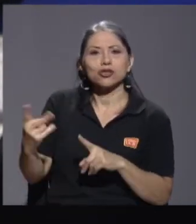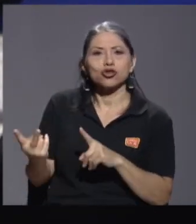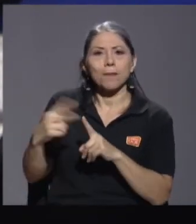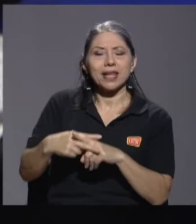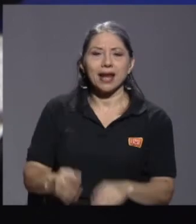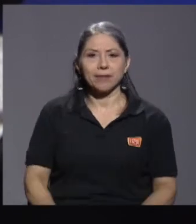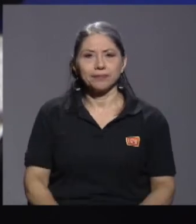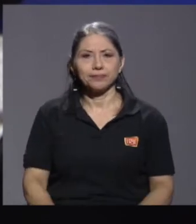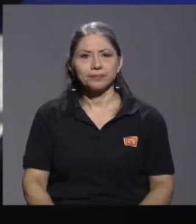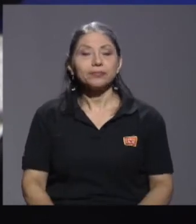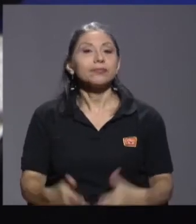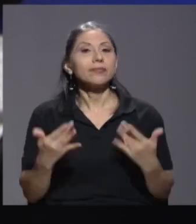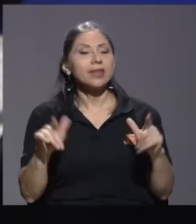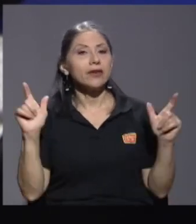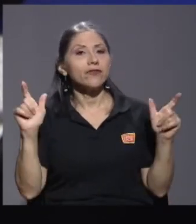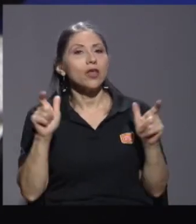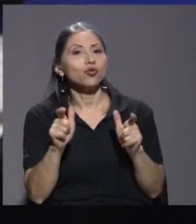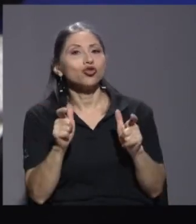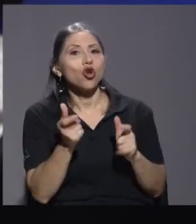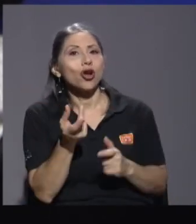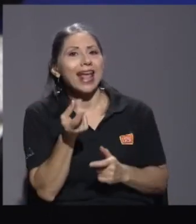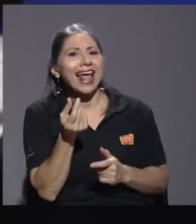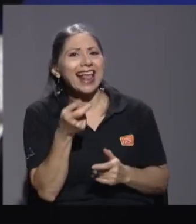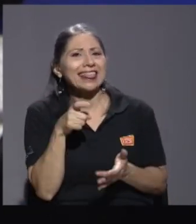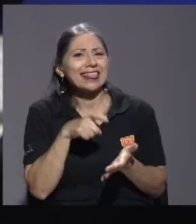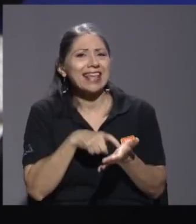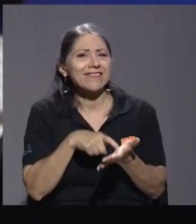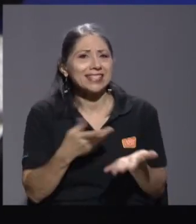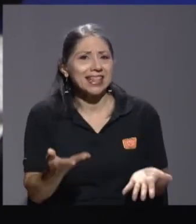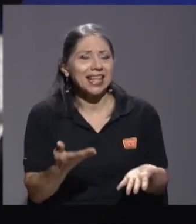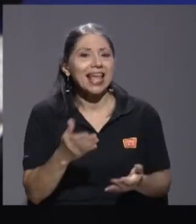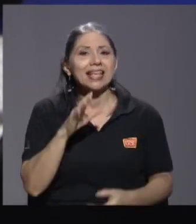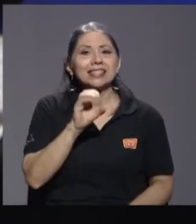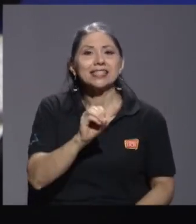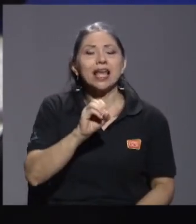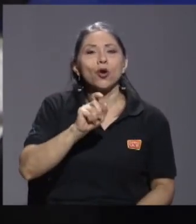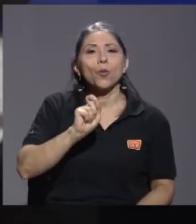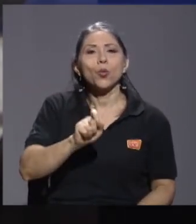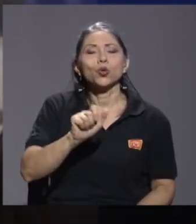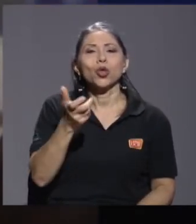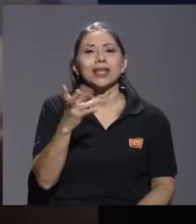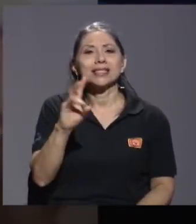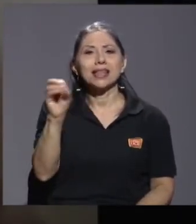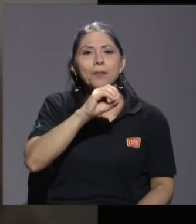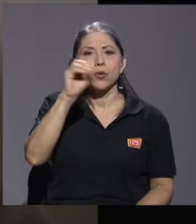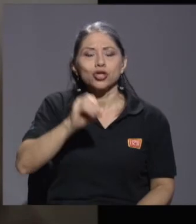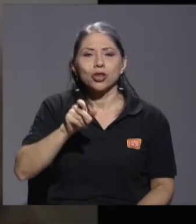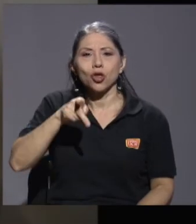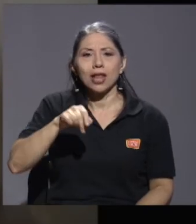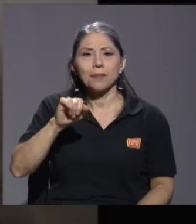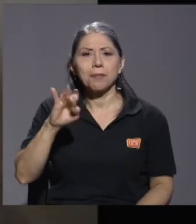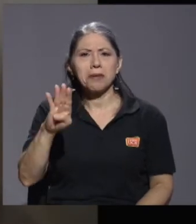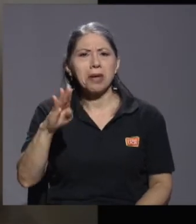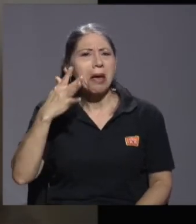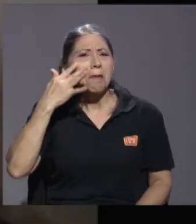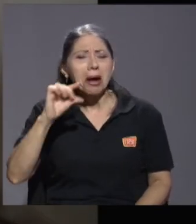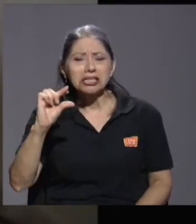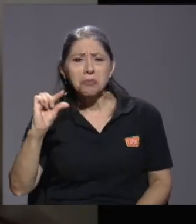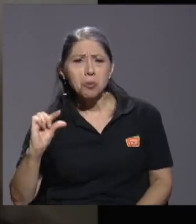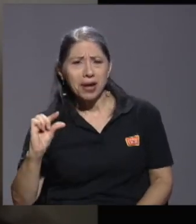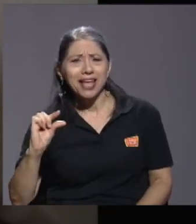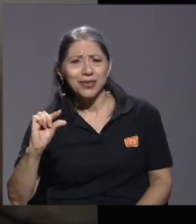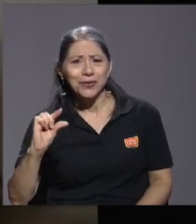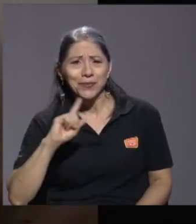La reducción en el déficit es de un 0.17% del PIB. Cuando uno lo dice así, suena muy pequeño.